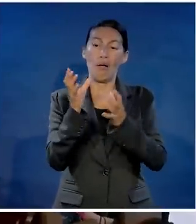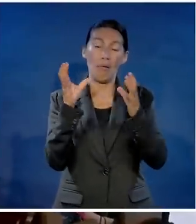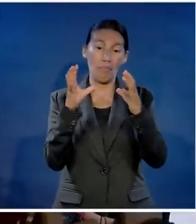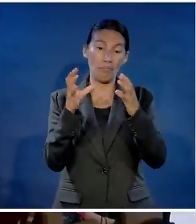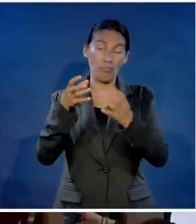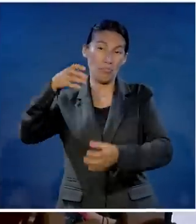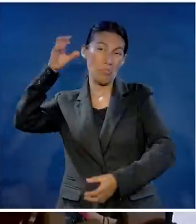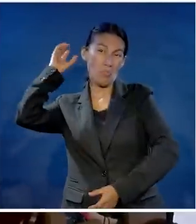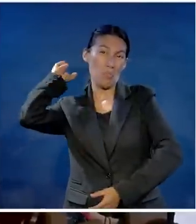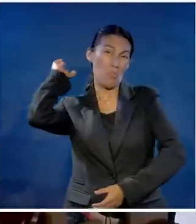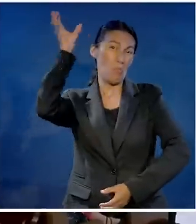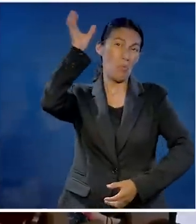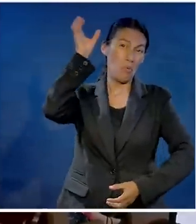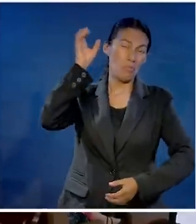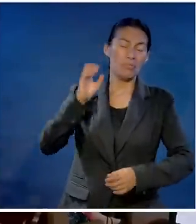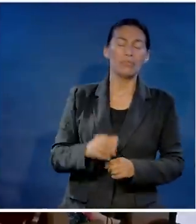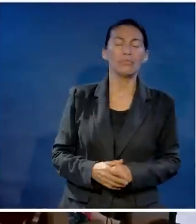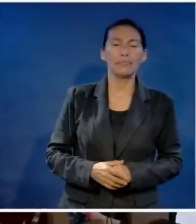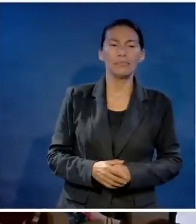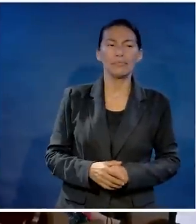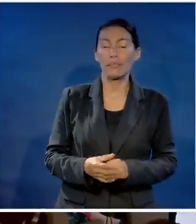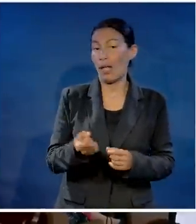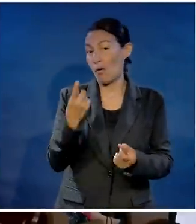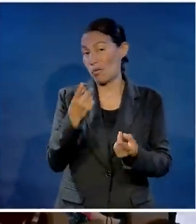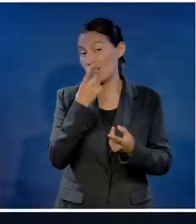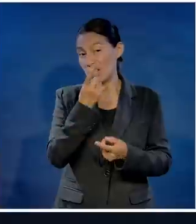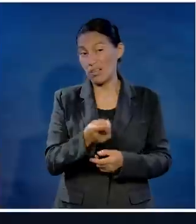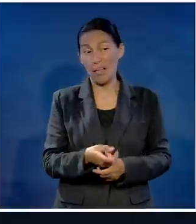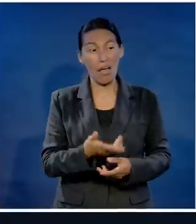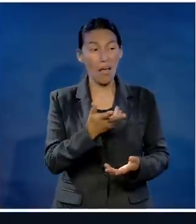aquellos que dicen que andar aventando balones no deja nada bueno.